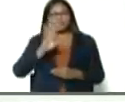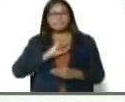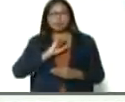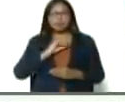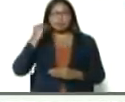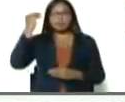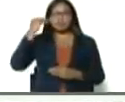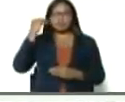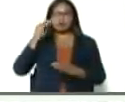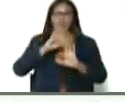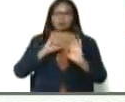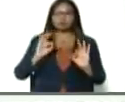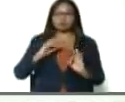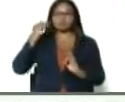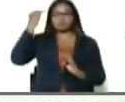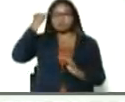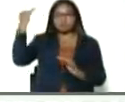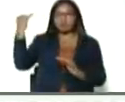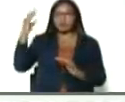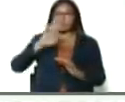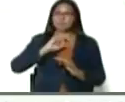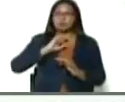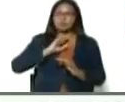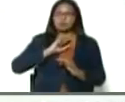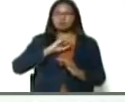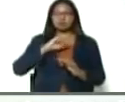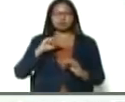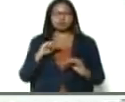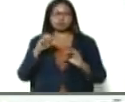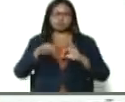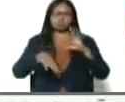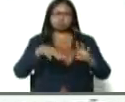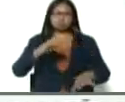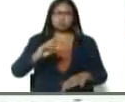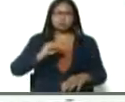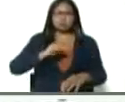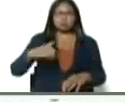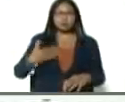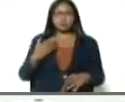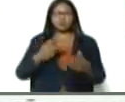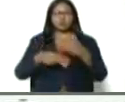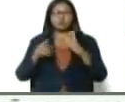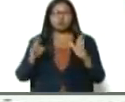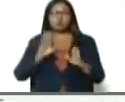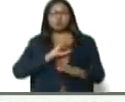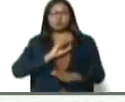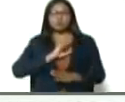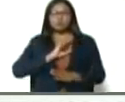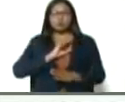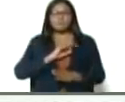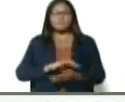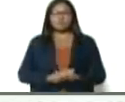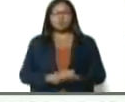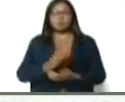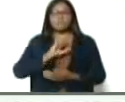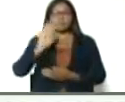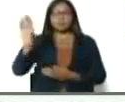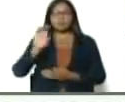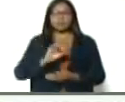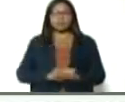propia cabeza, sembrar, con nuestras propias manos, y construir, nuestro propio país,